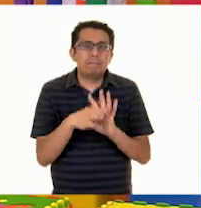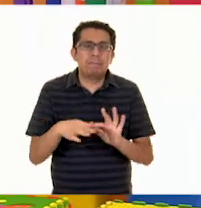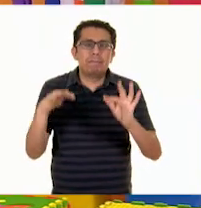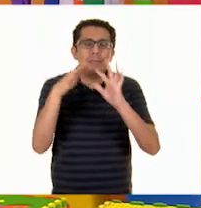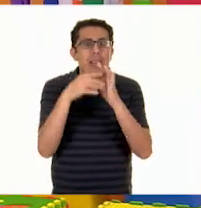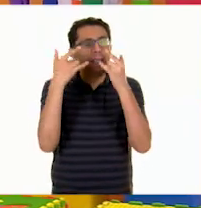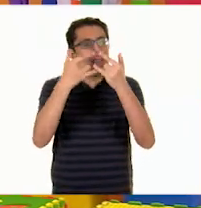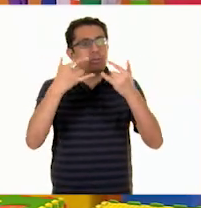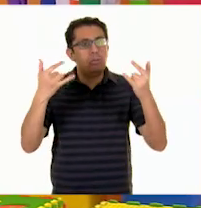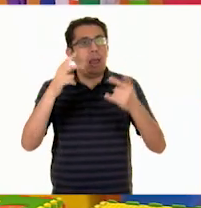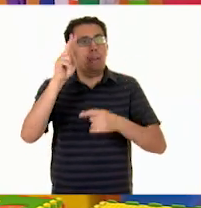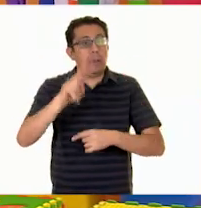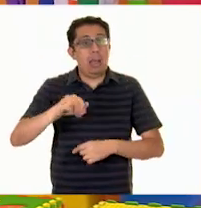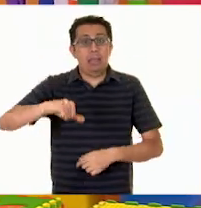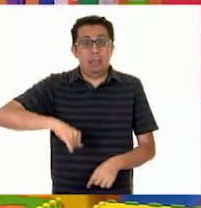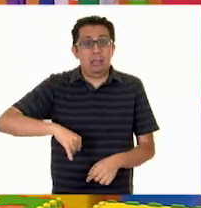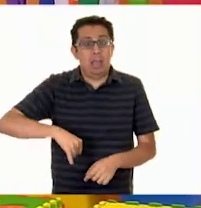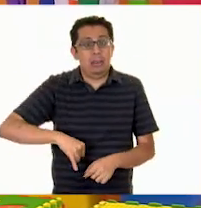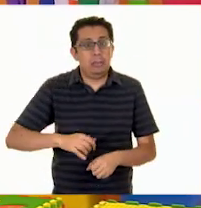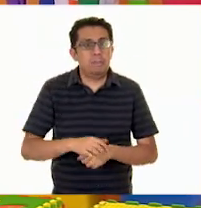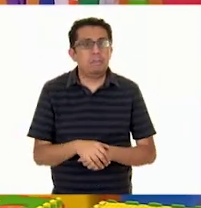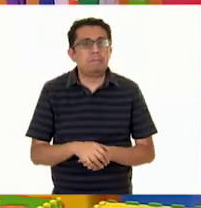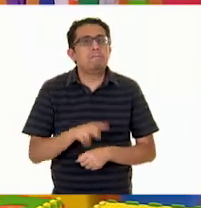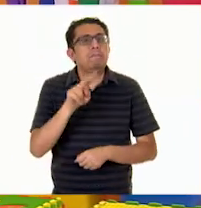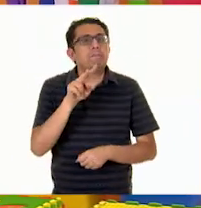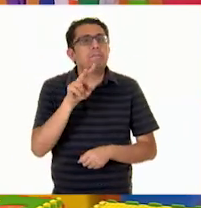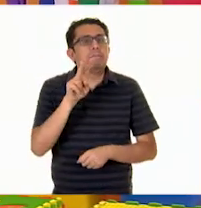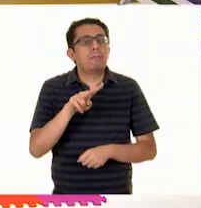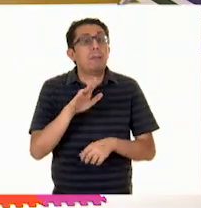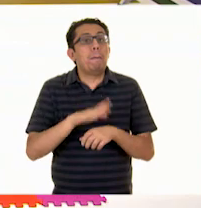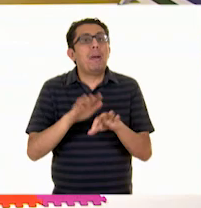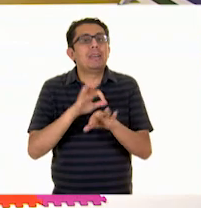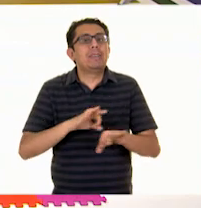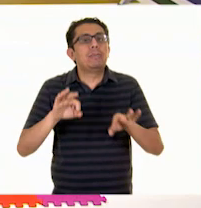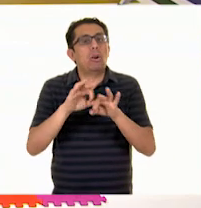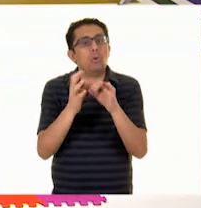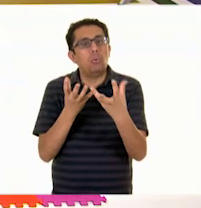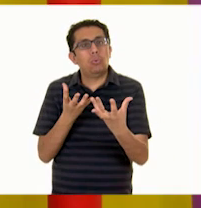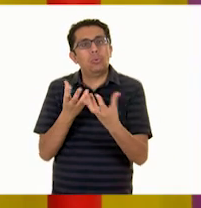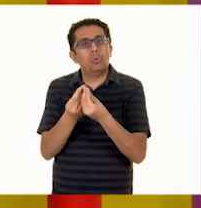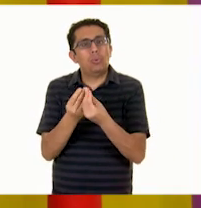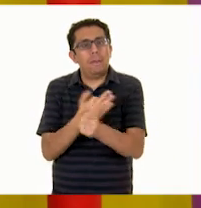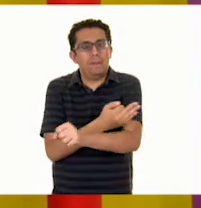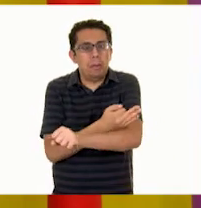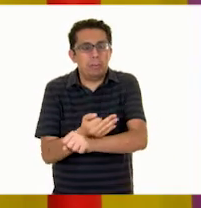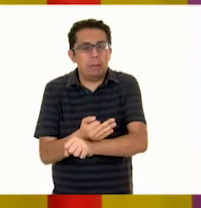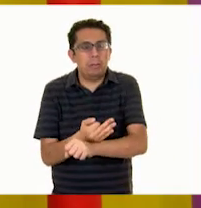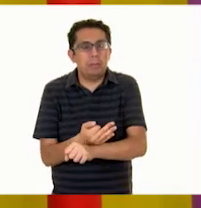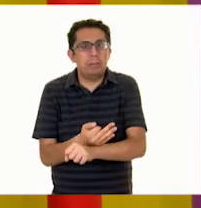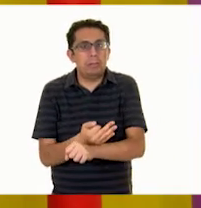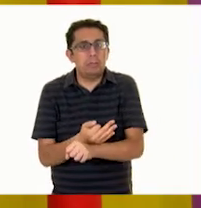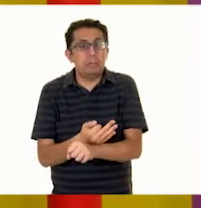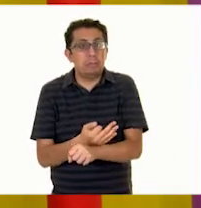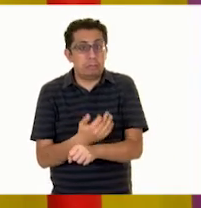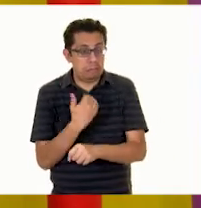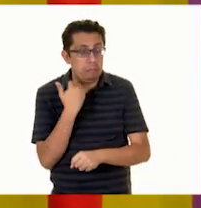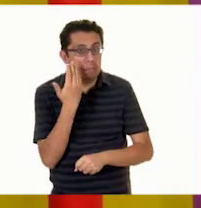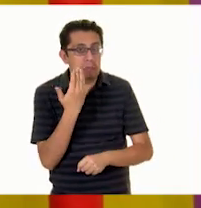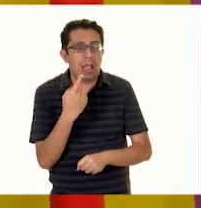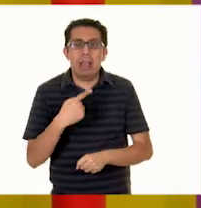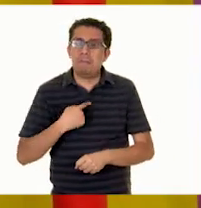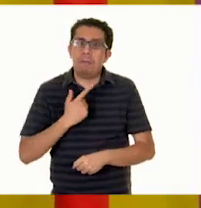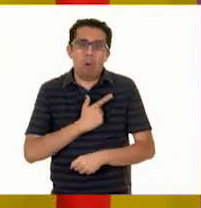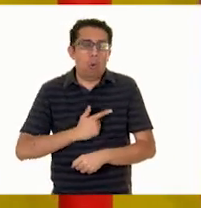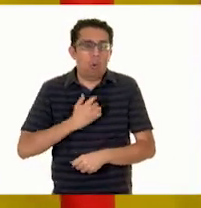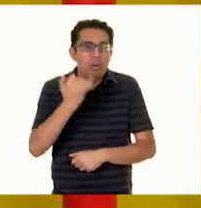Sería muy interesante. Y lo más importante, que puedan hacerlo en familia. ¿Cómo ves? Me encanta la idea para una dinámica